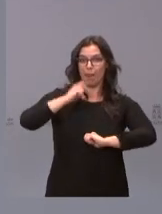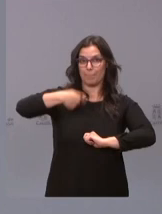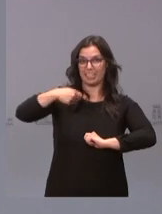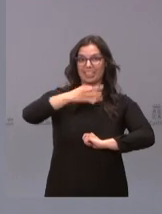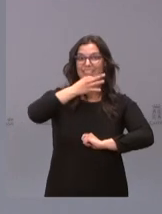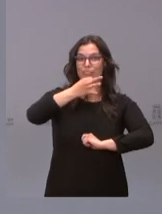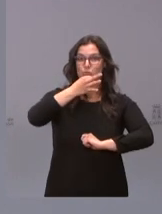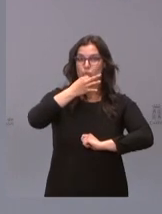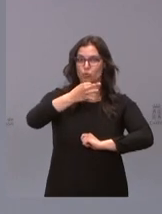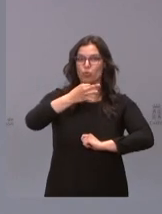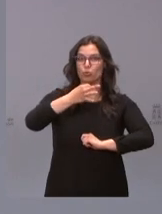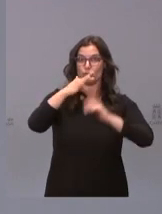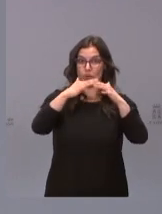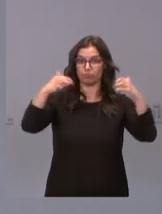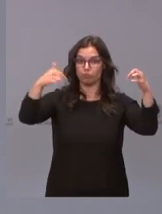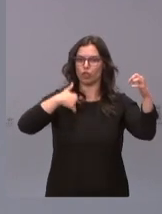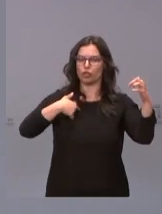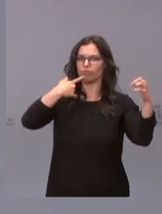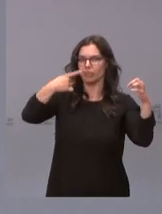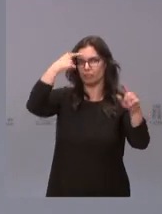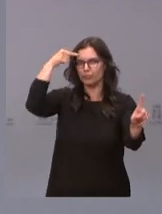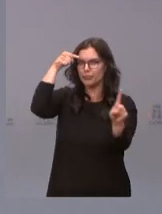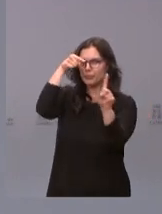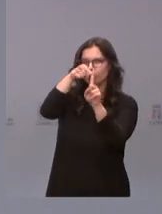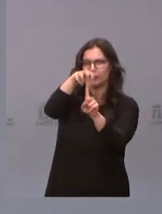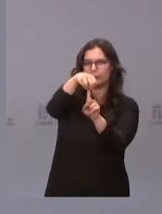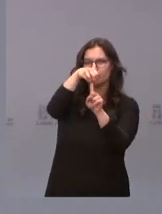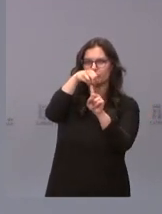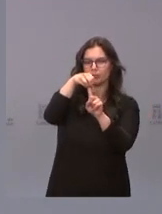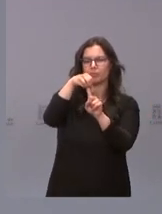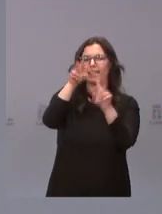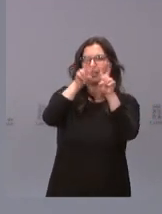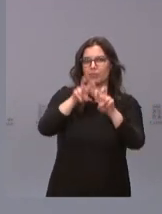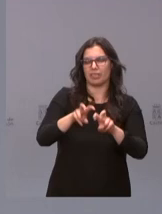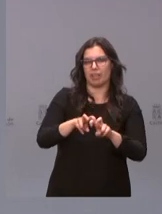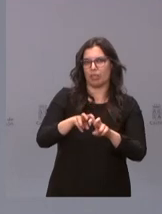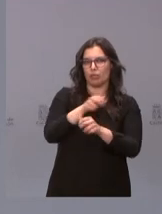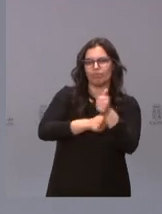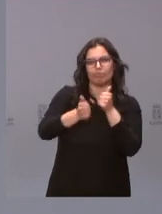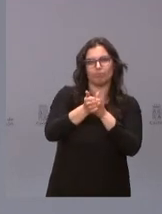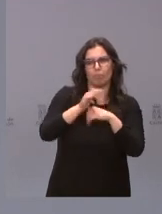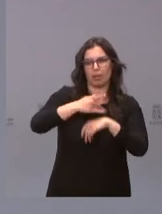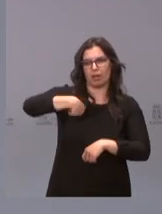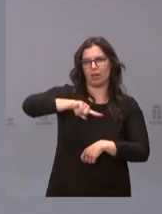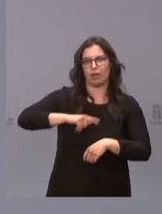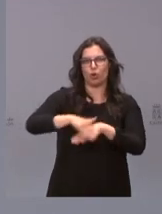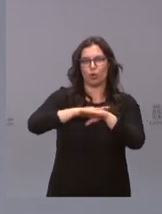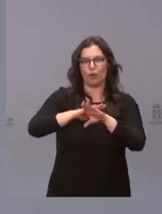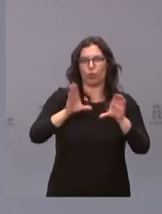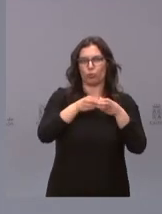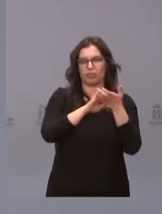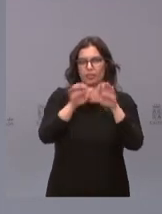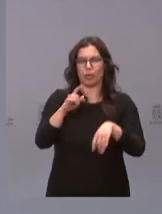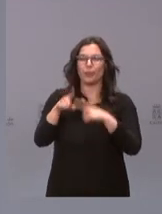La investigación va a ser uno de los ejes principales de la acción del Gobierno de la Junta de Castilla y León. Luego hablaré con